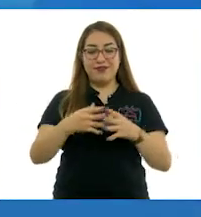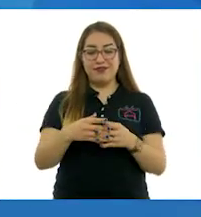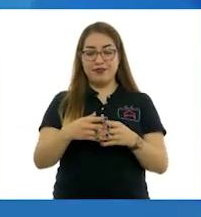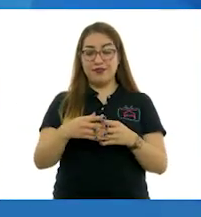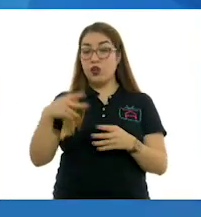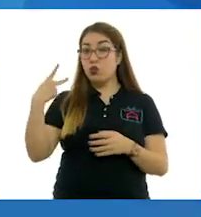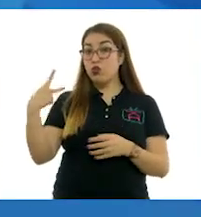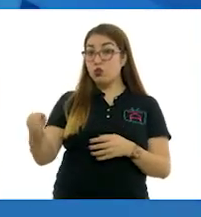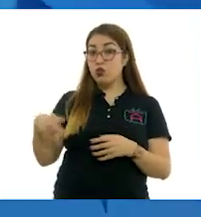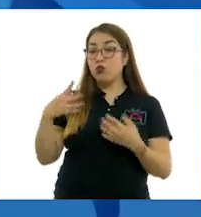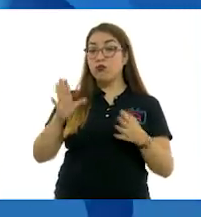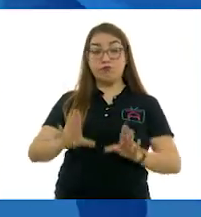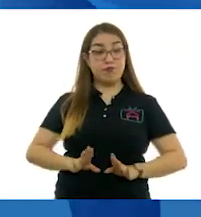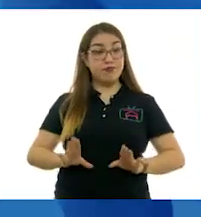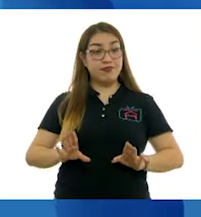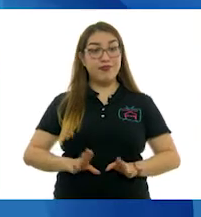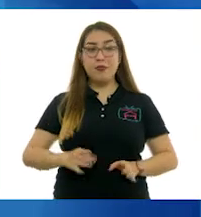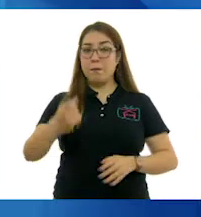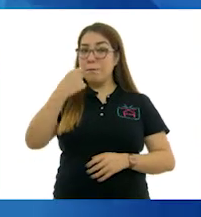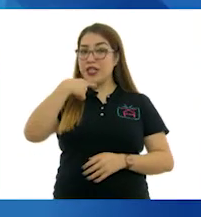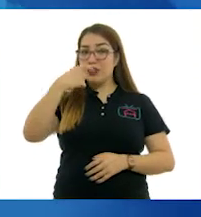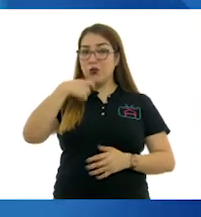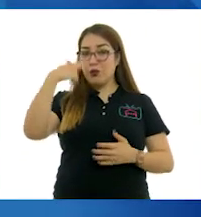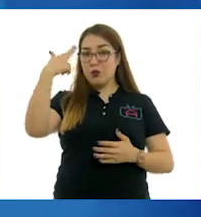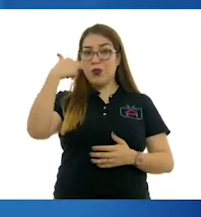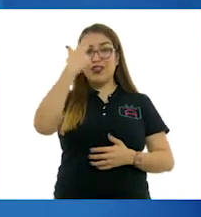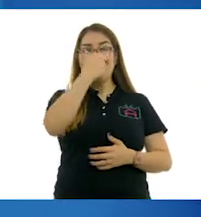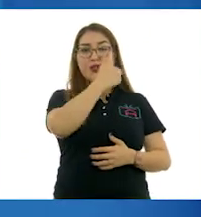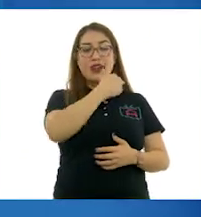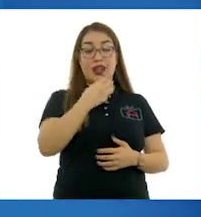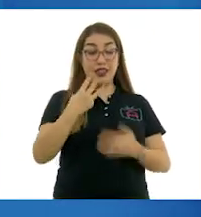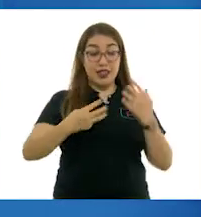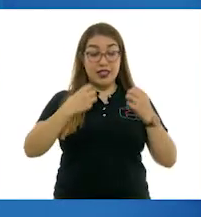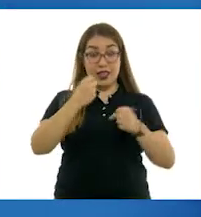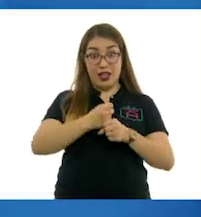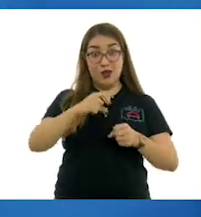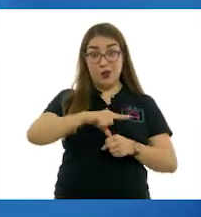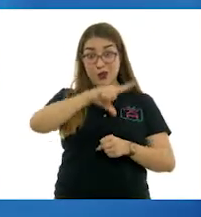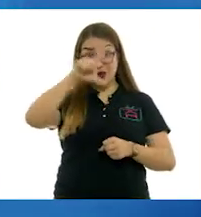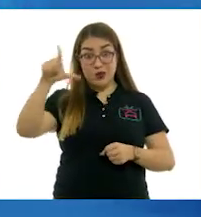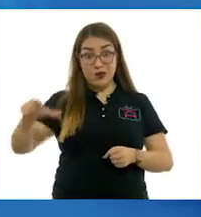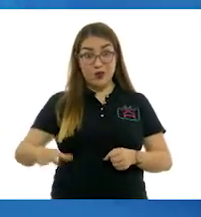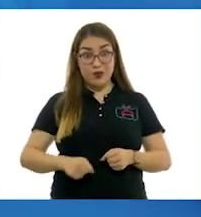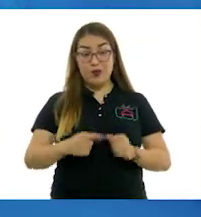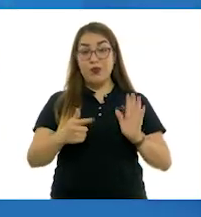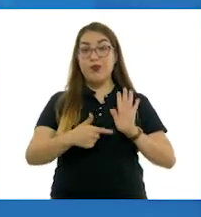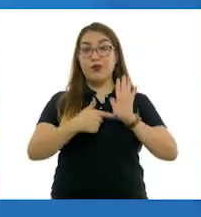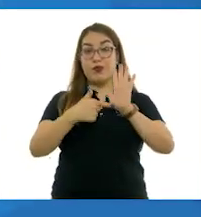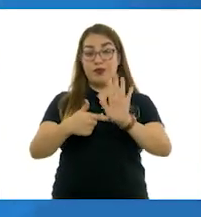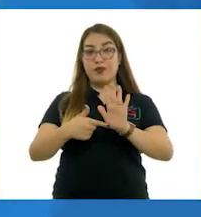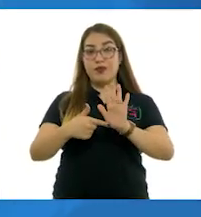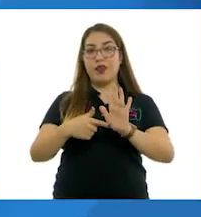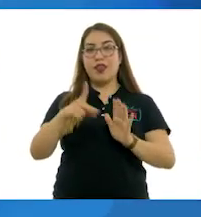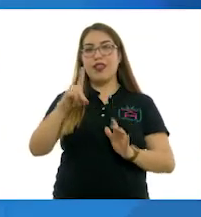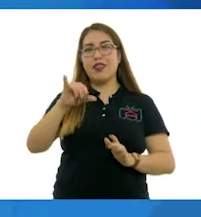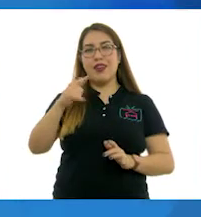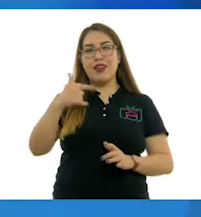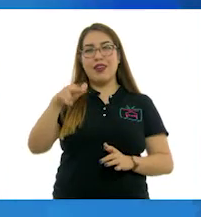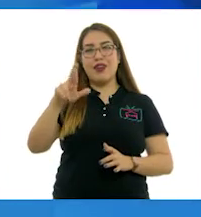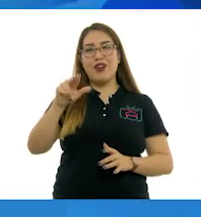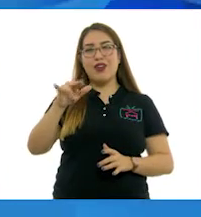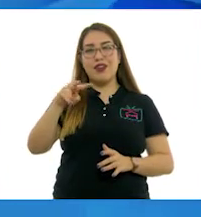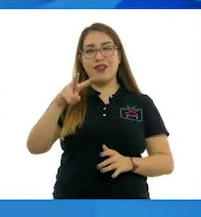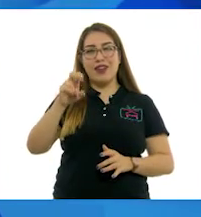fundamentalmente autobiográfico. Tres años más tarde, presentó a Diego Rivera algunos de sus primeros